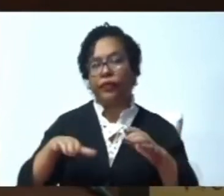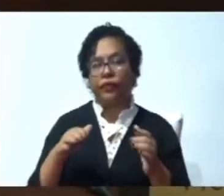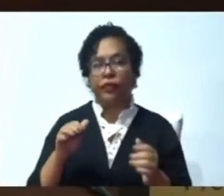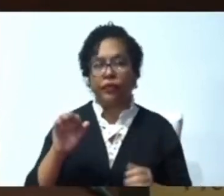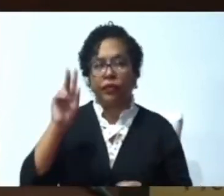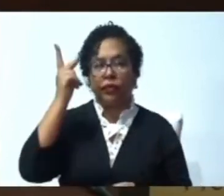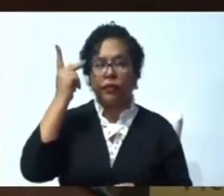Félix Félix Michel